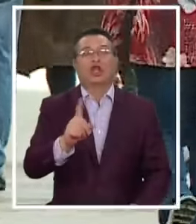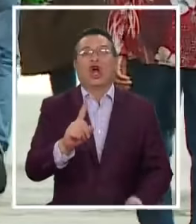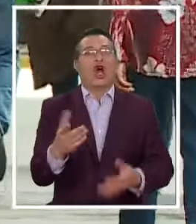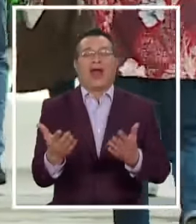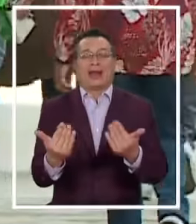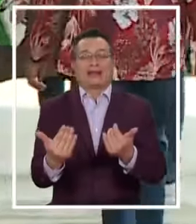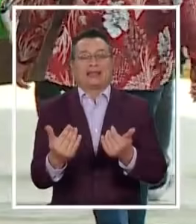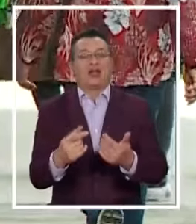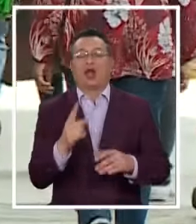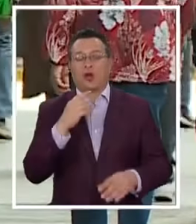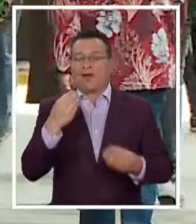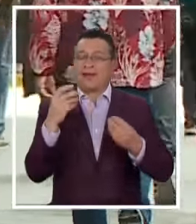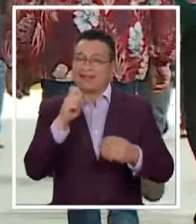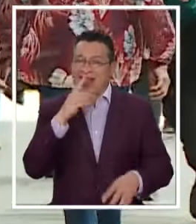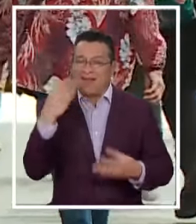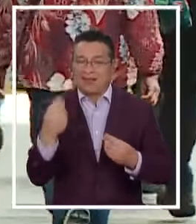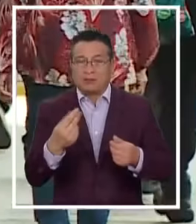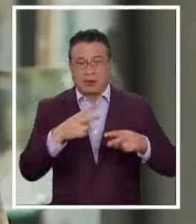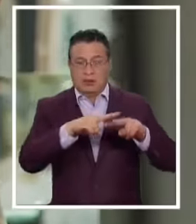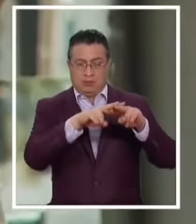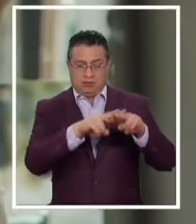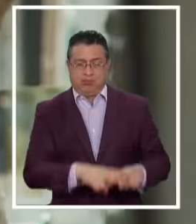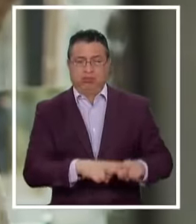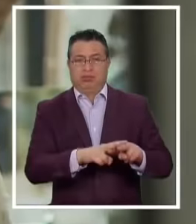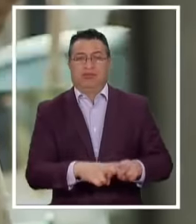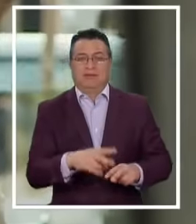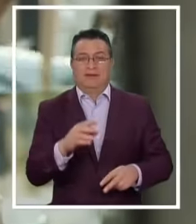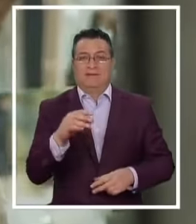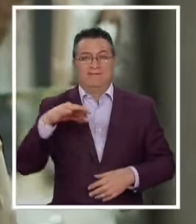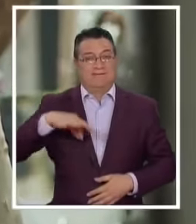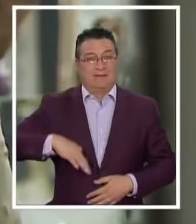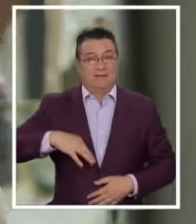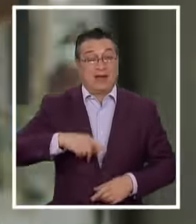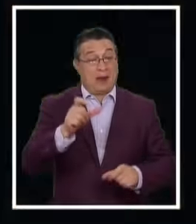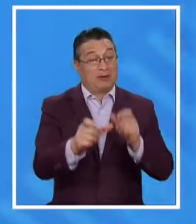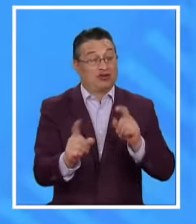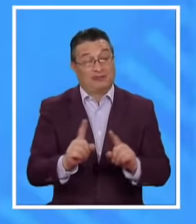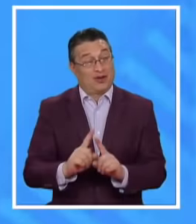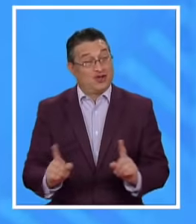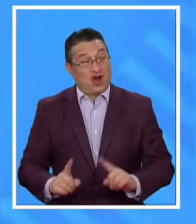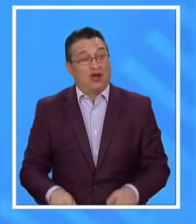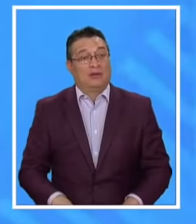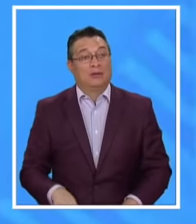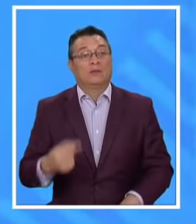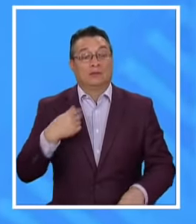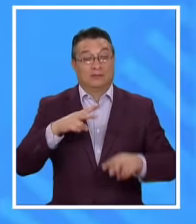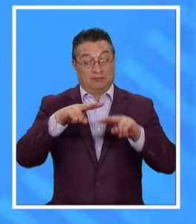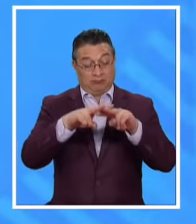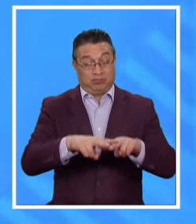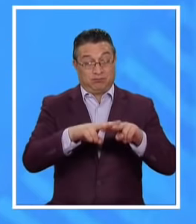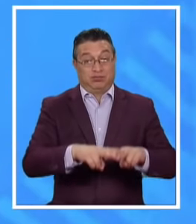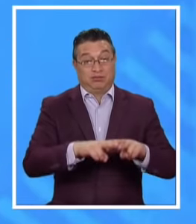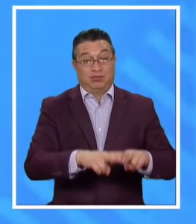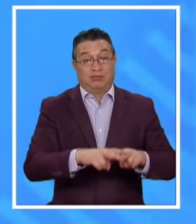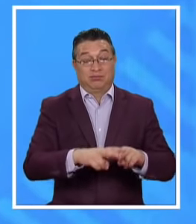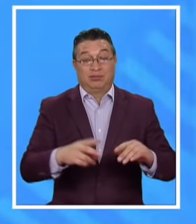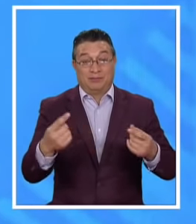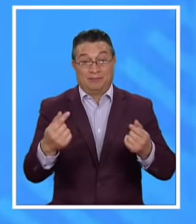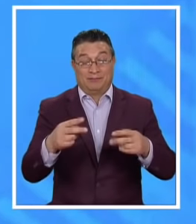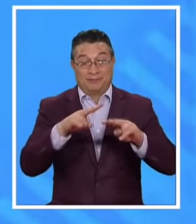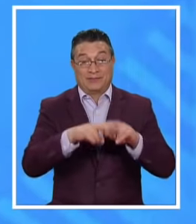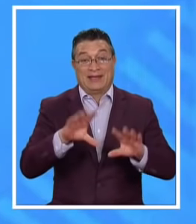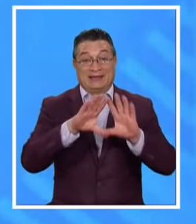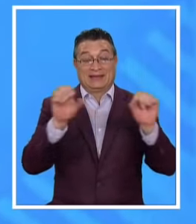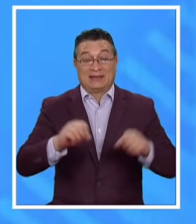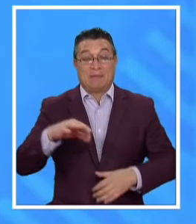necesario Ni apropiado Descapitalizar las pensiones De miles de personas Continuar deteriorando Los factores estructurales En el